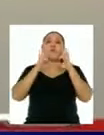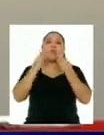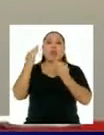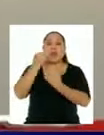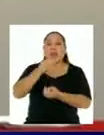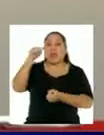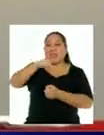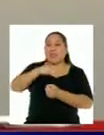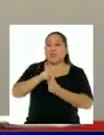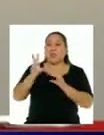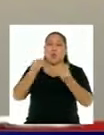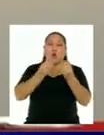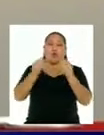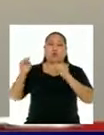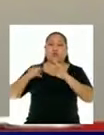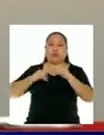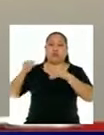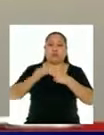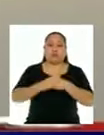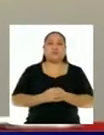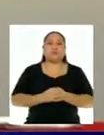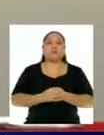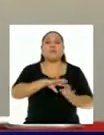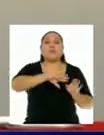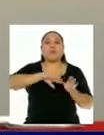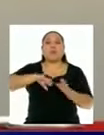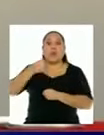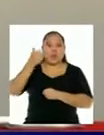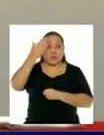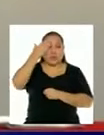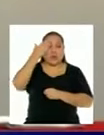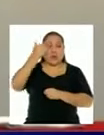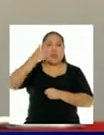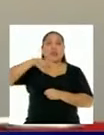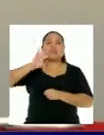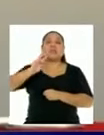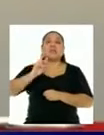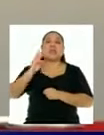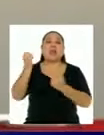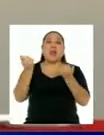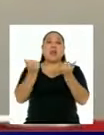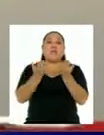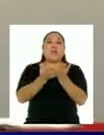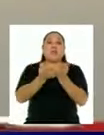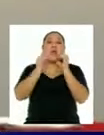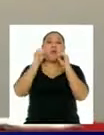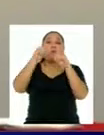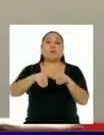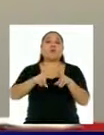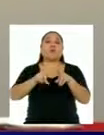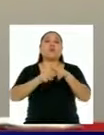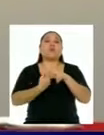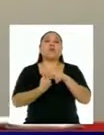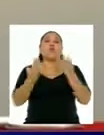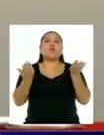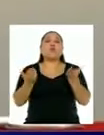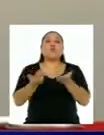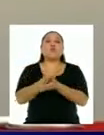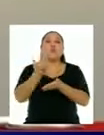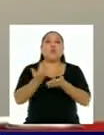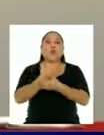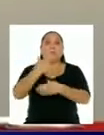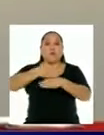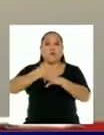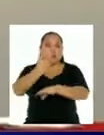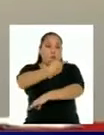de la vacunación, como ustedes saben, el pasado 16 de abril empezamos a aplicar la nueva estrategia de vacunación territorial contra la